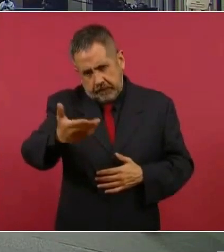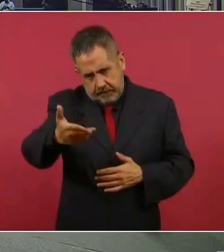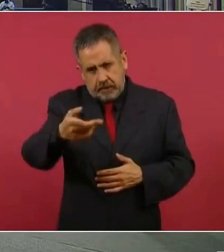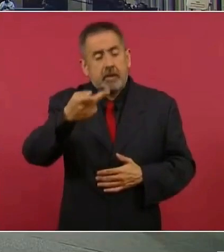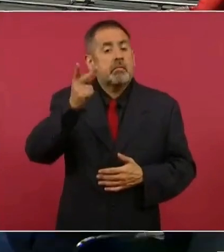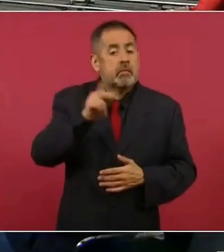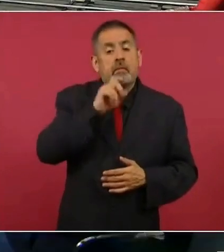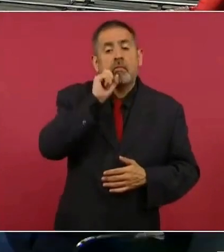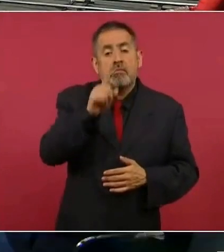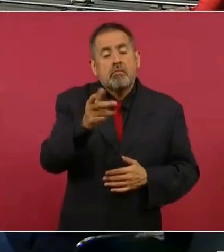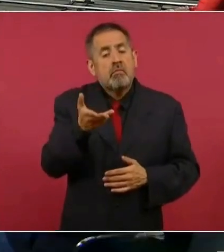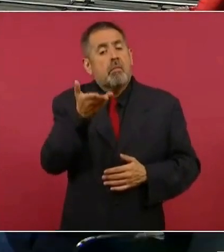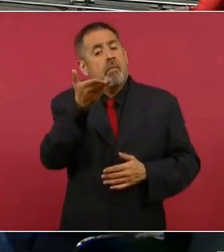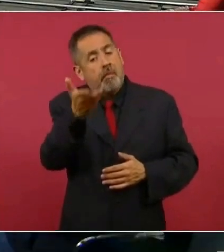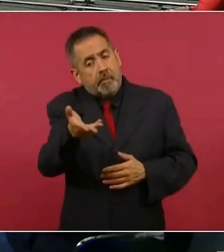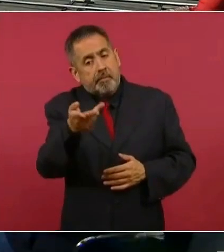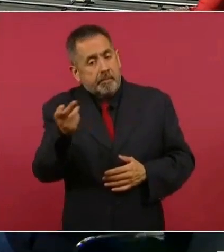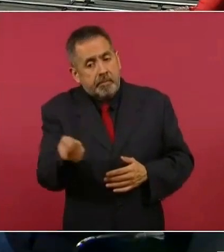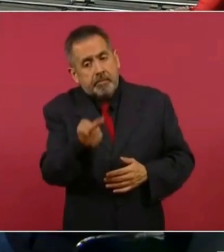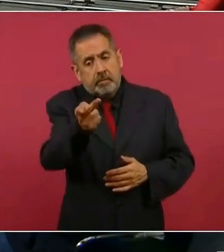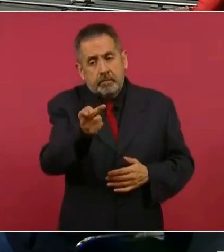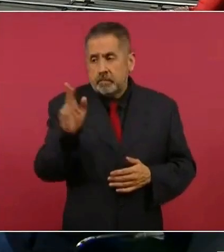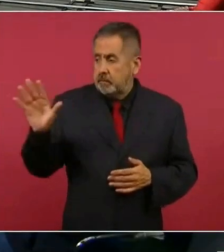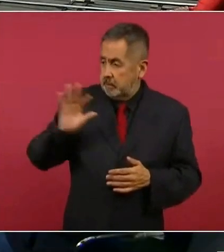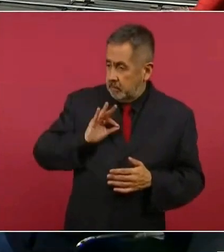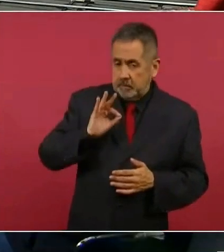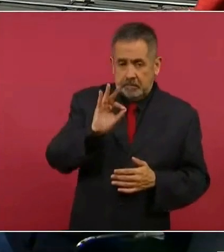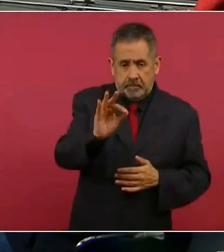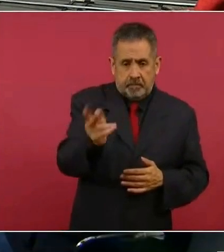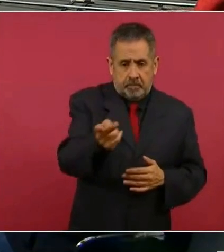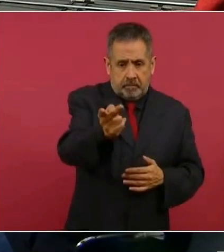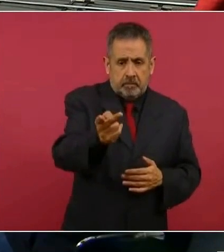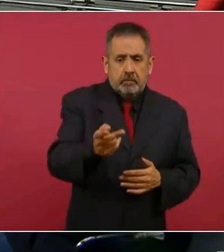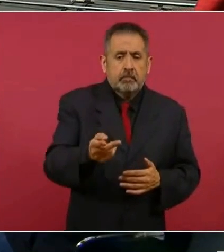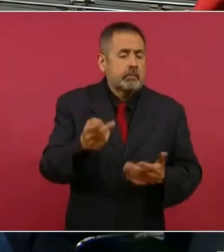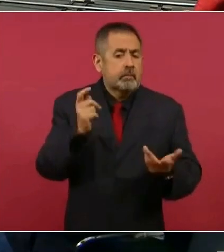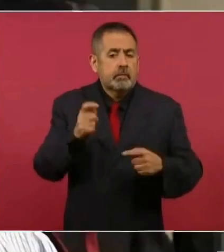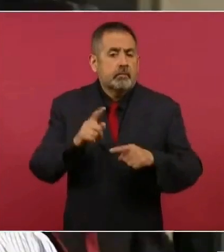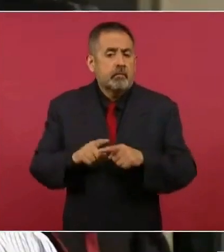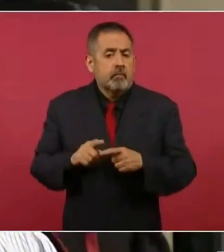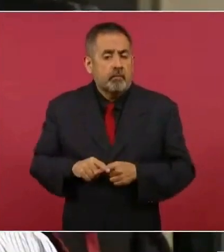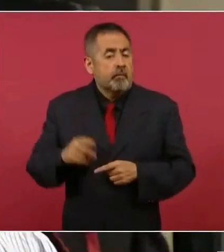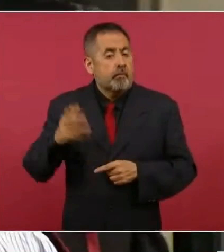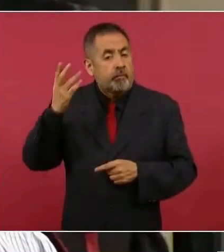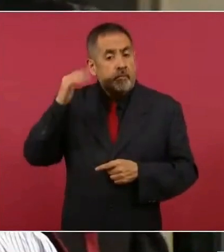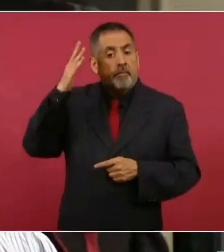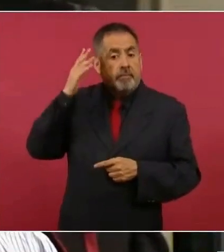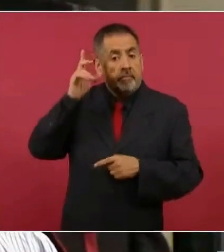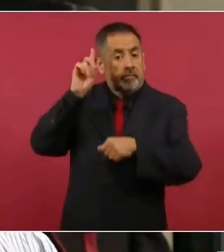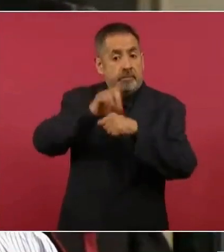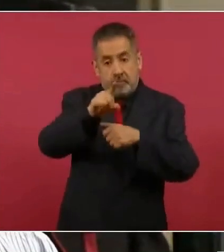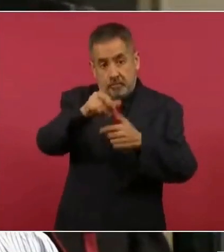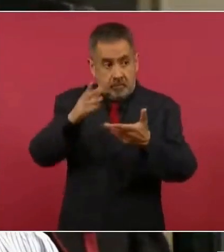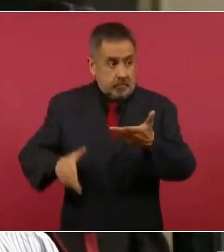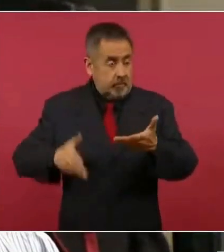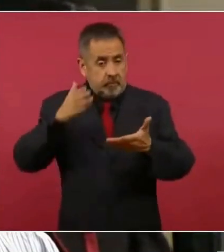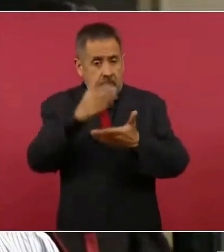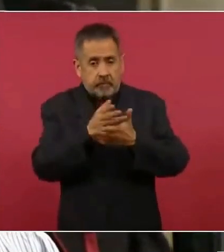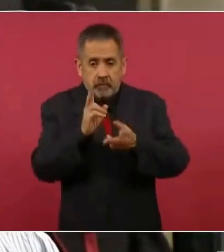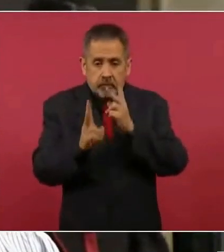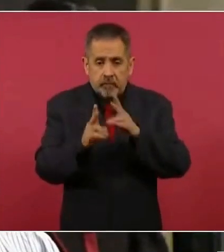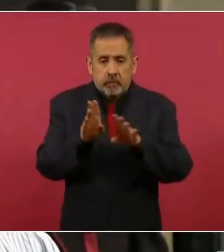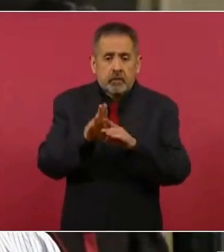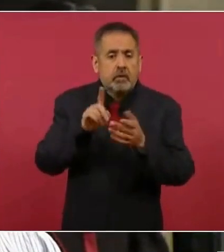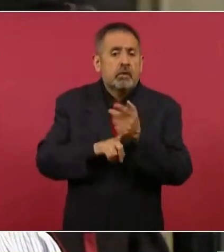le quieren preguntar el comentario, la petición que le hicieron en esa ocasión cuando usted estuvo ahí. Se trata